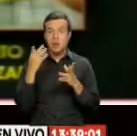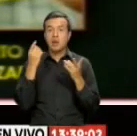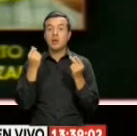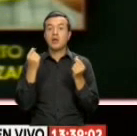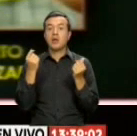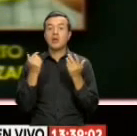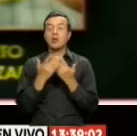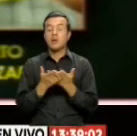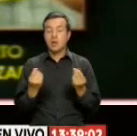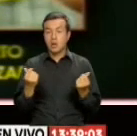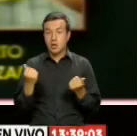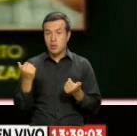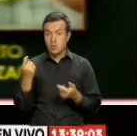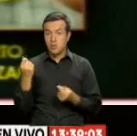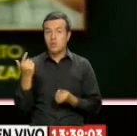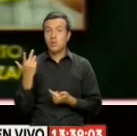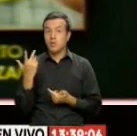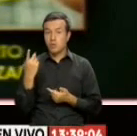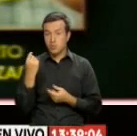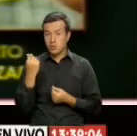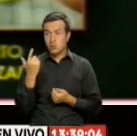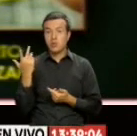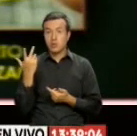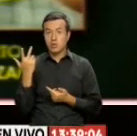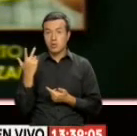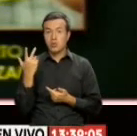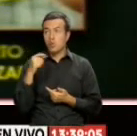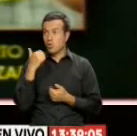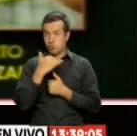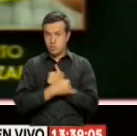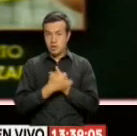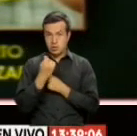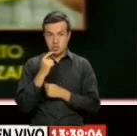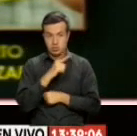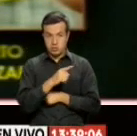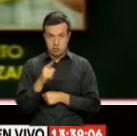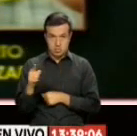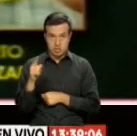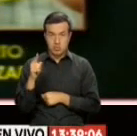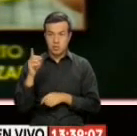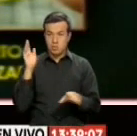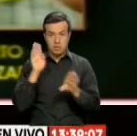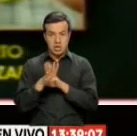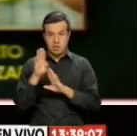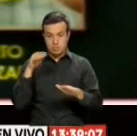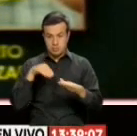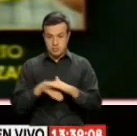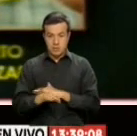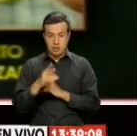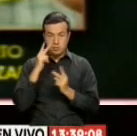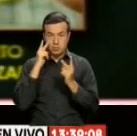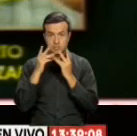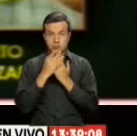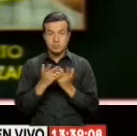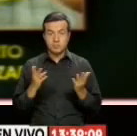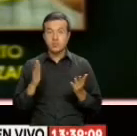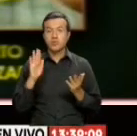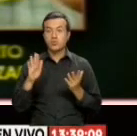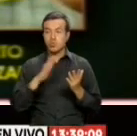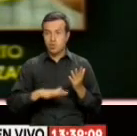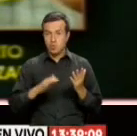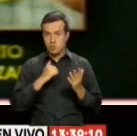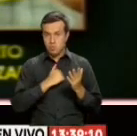Efectivo En divisas Extranjeras Durante Un allanamiento Realizado En su